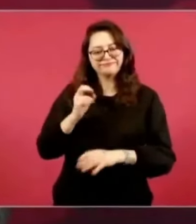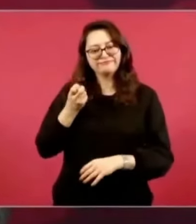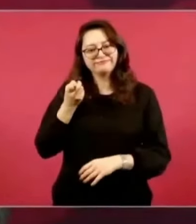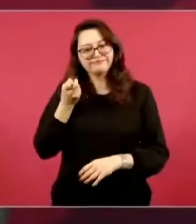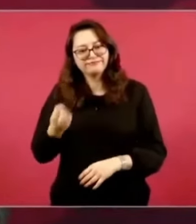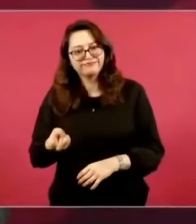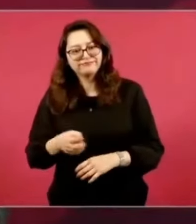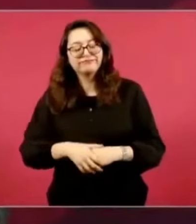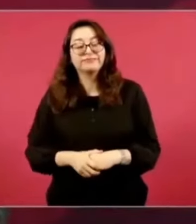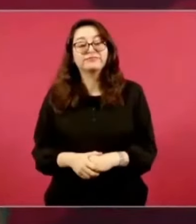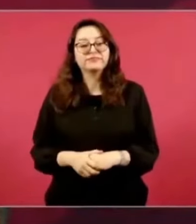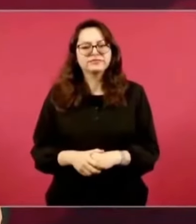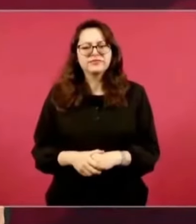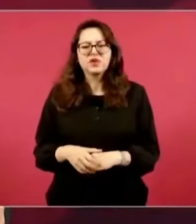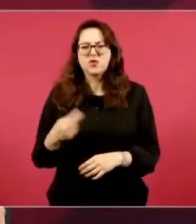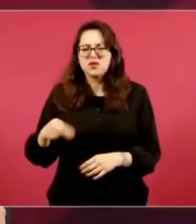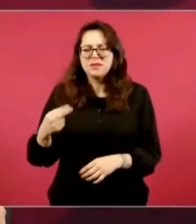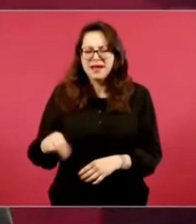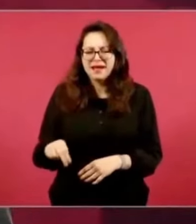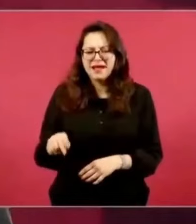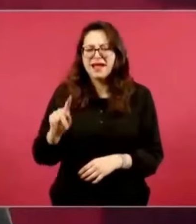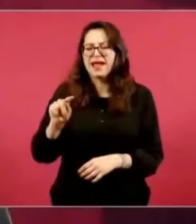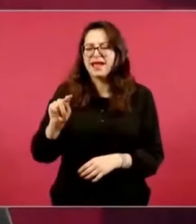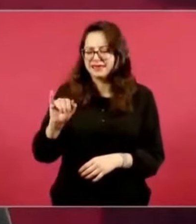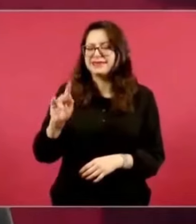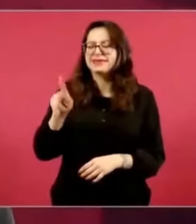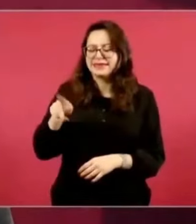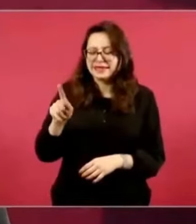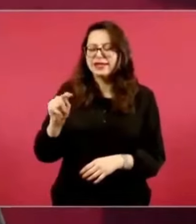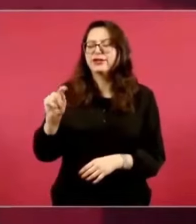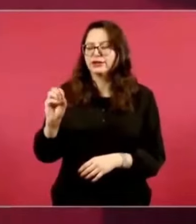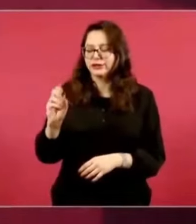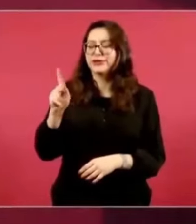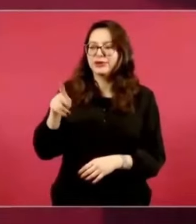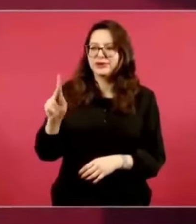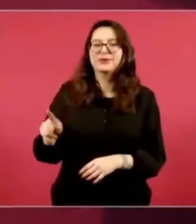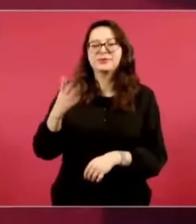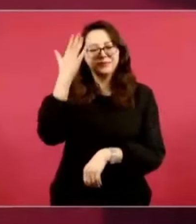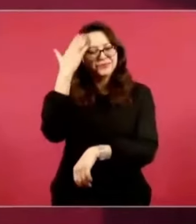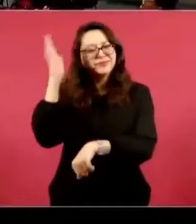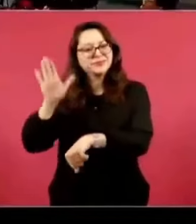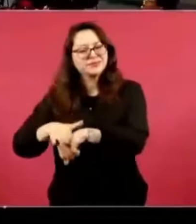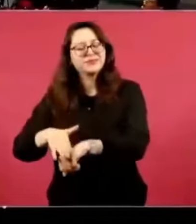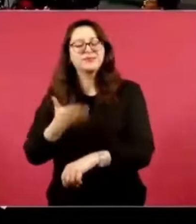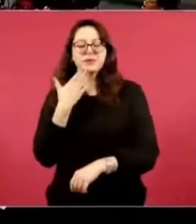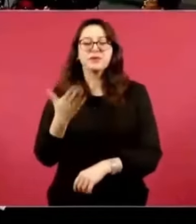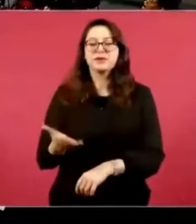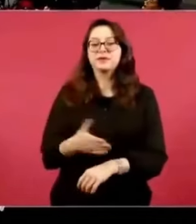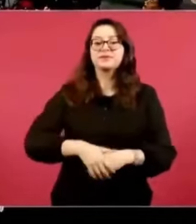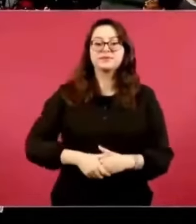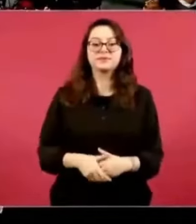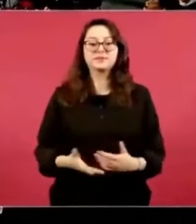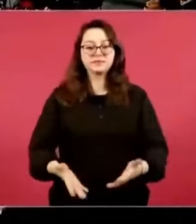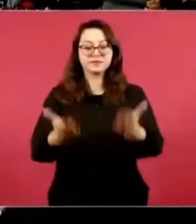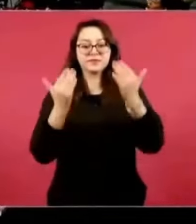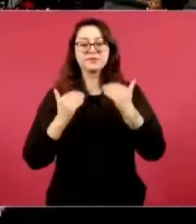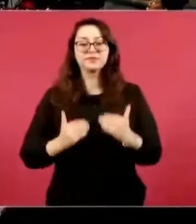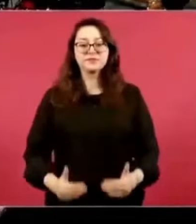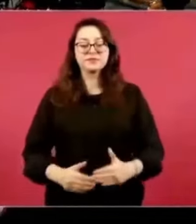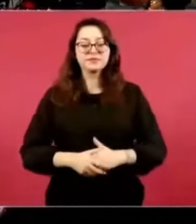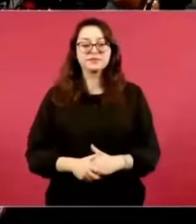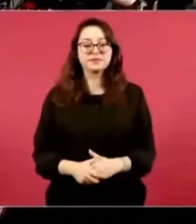Tic-Toc.-Toc. Muy bien. Bueno, vamos a ver,